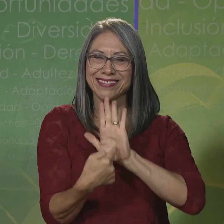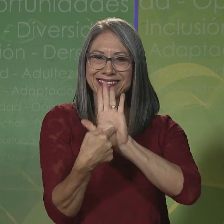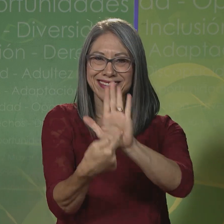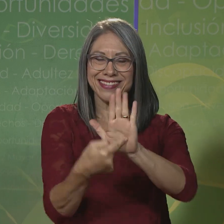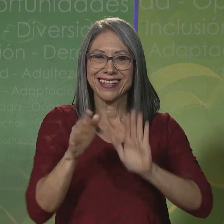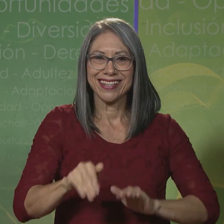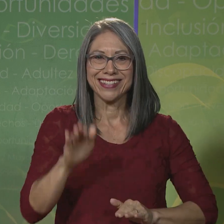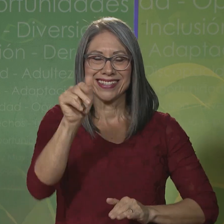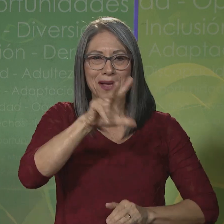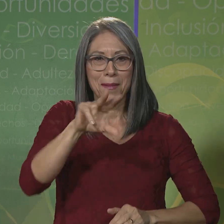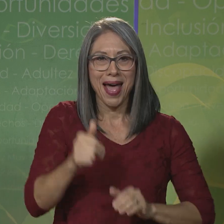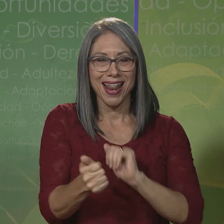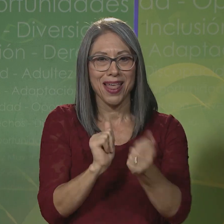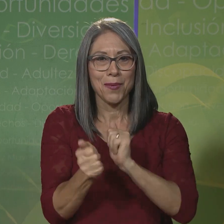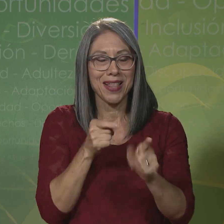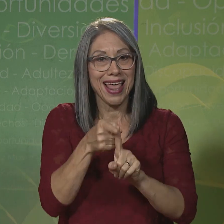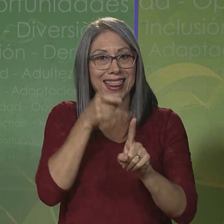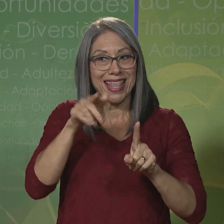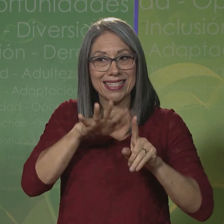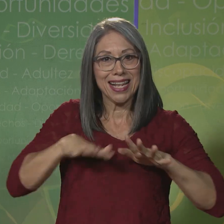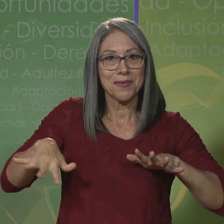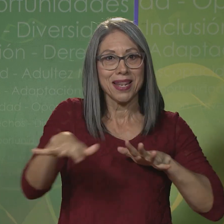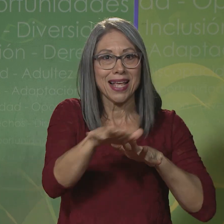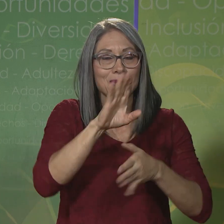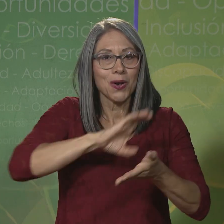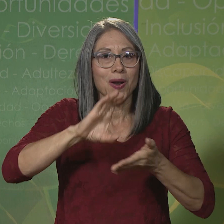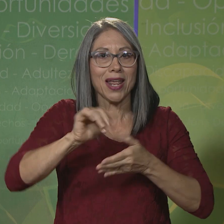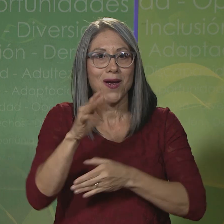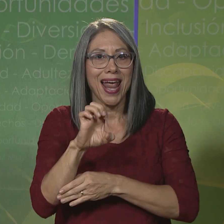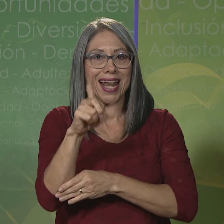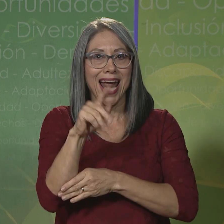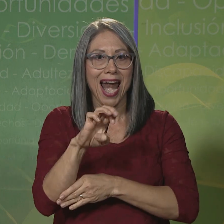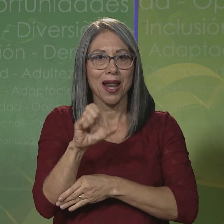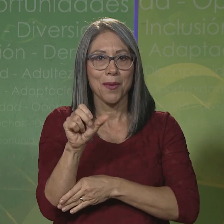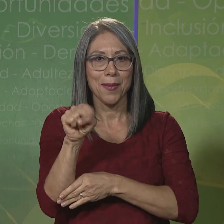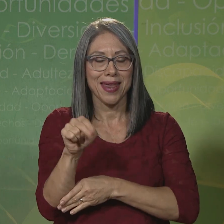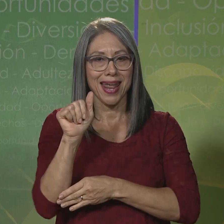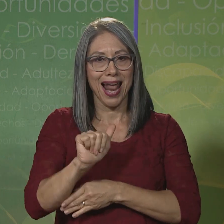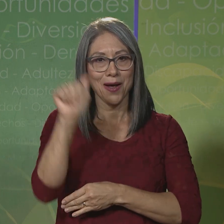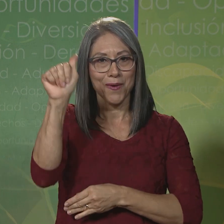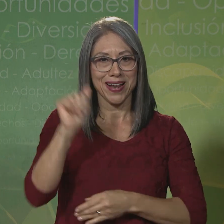disciplina paradeportiva desde el gimnasio del colegio El Carmen en Alajuela.